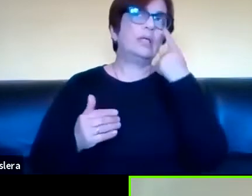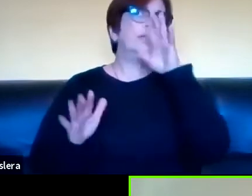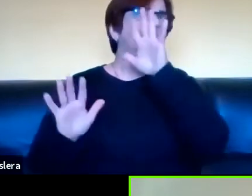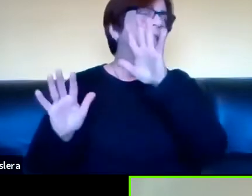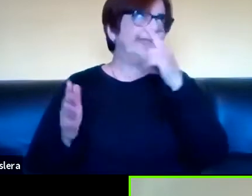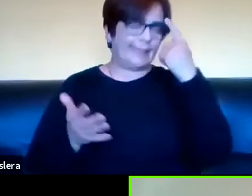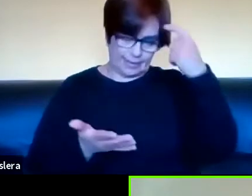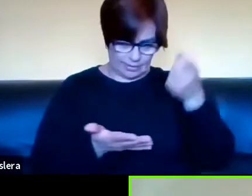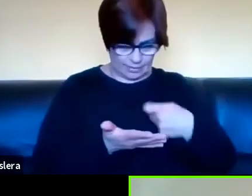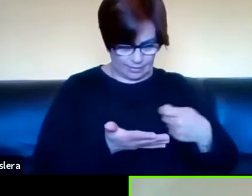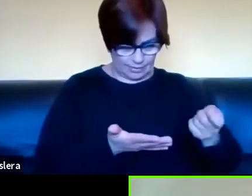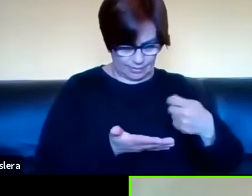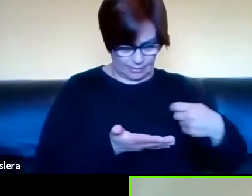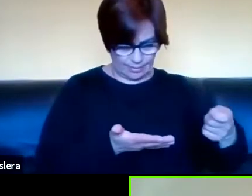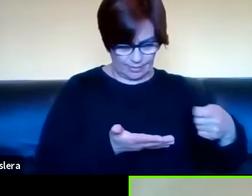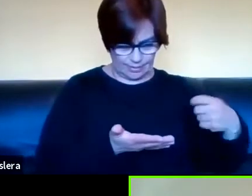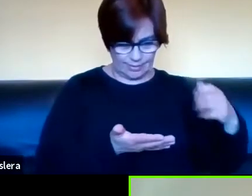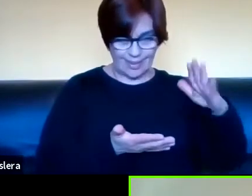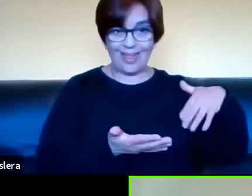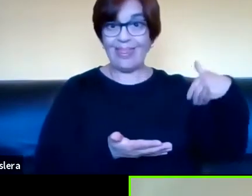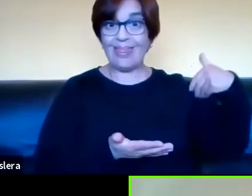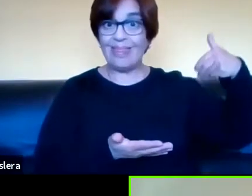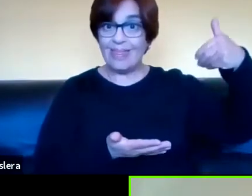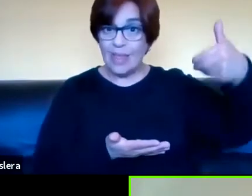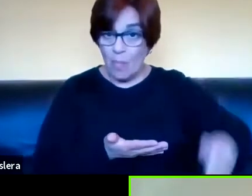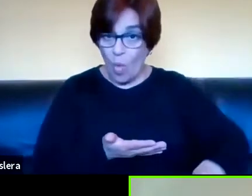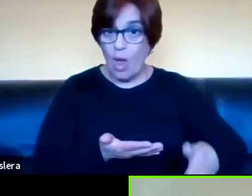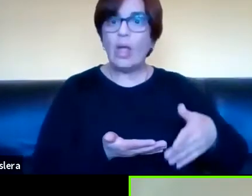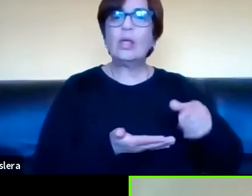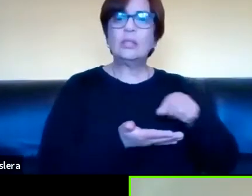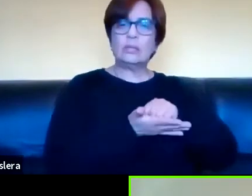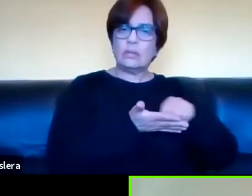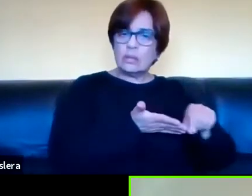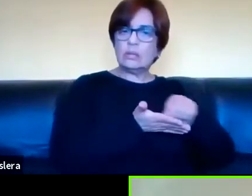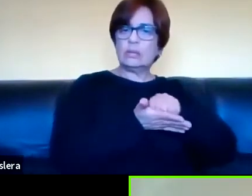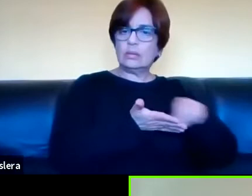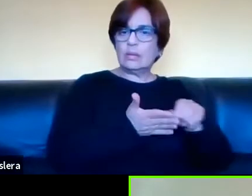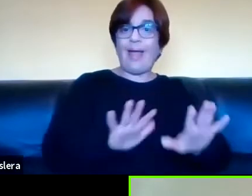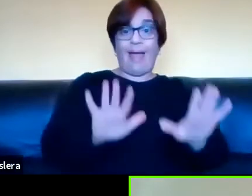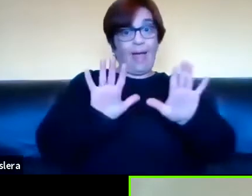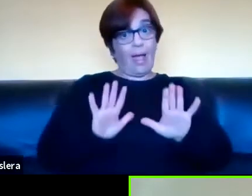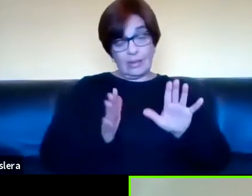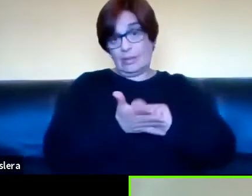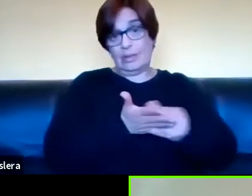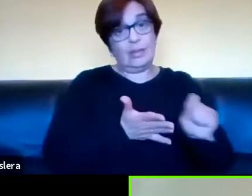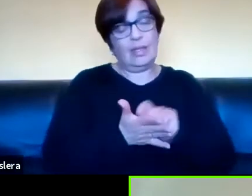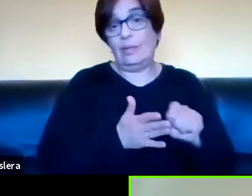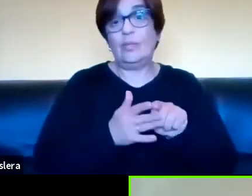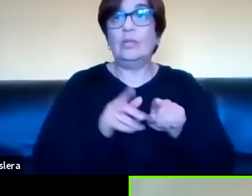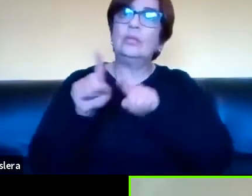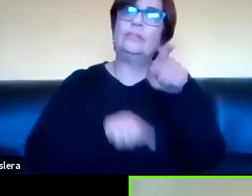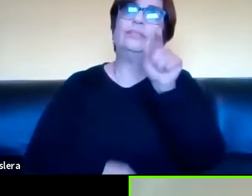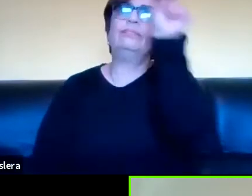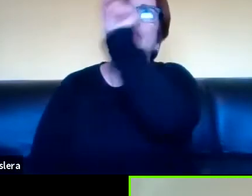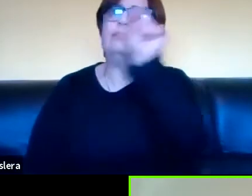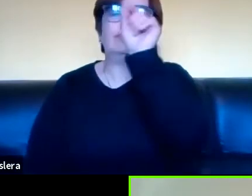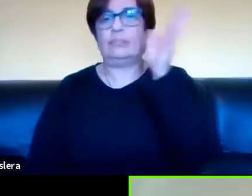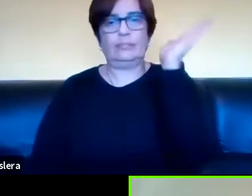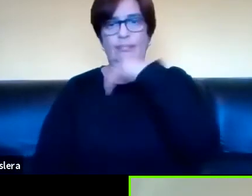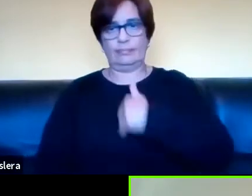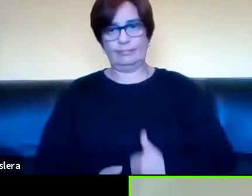escribir y a partir de ahí lo puedo subrayar, etcétera, pero recién porque está escrito, no lo podía hacer nunca en la propia oralidad,